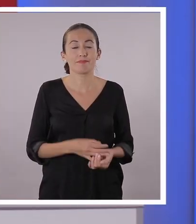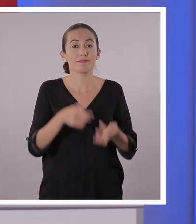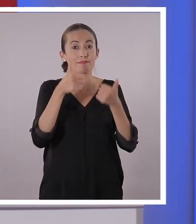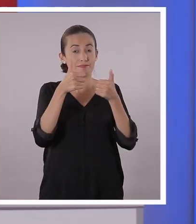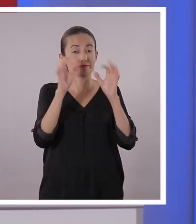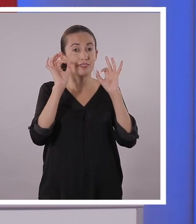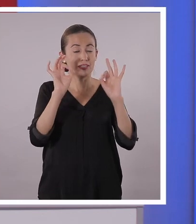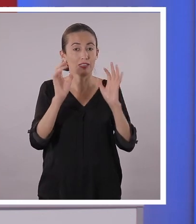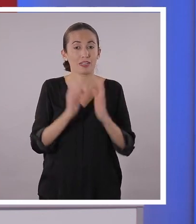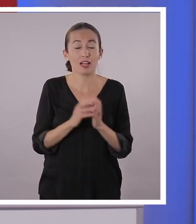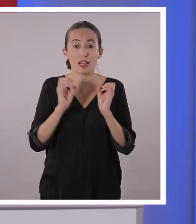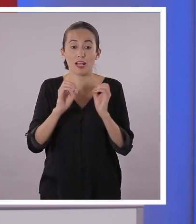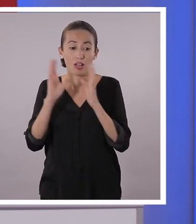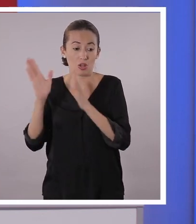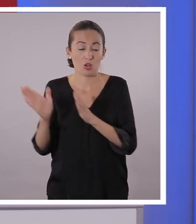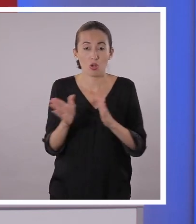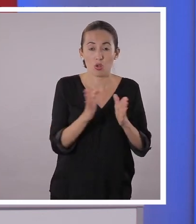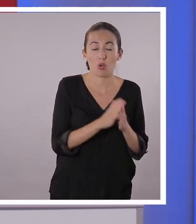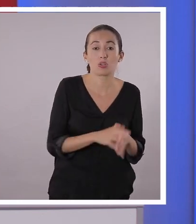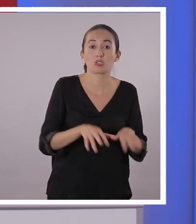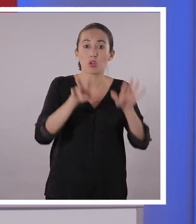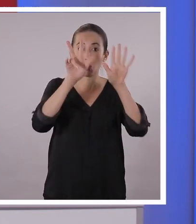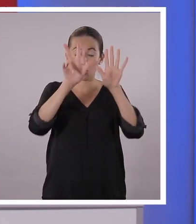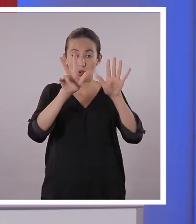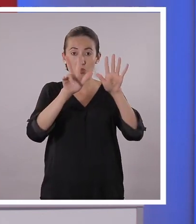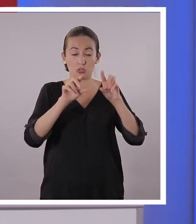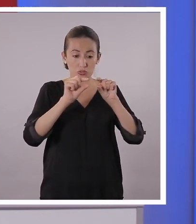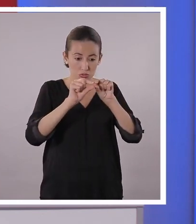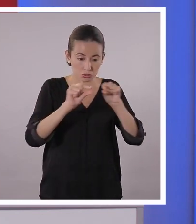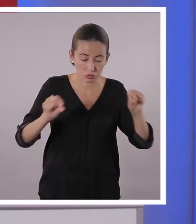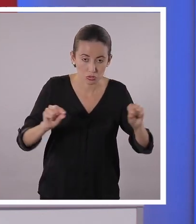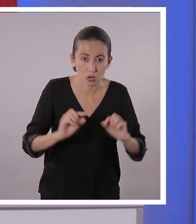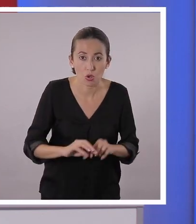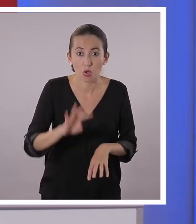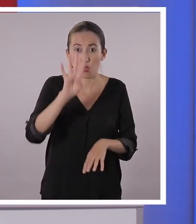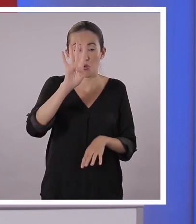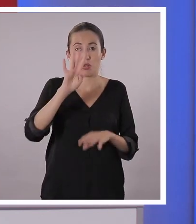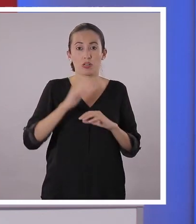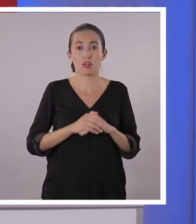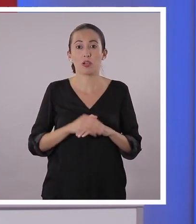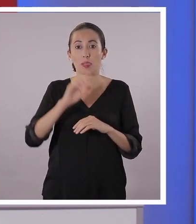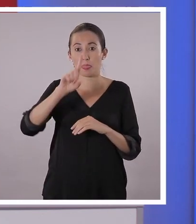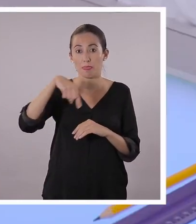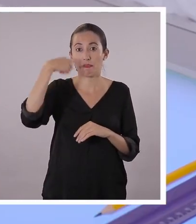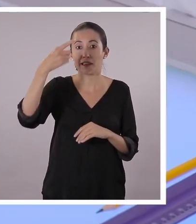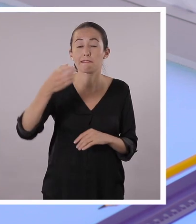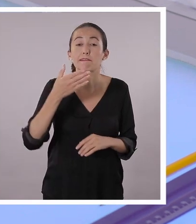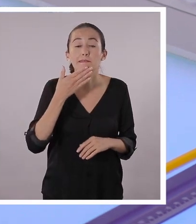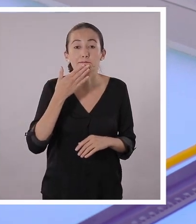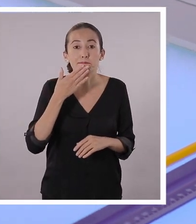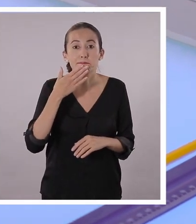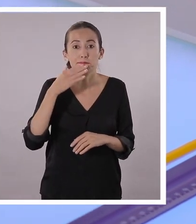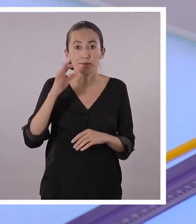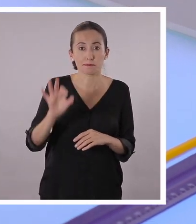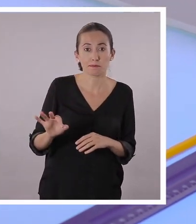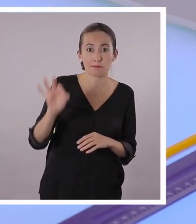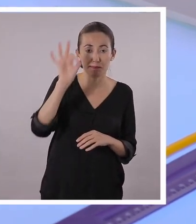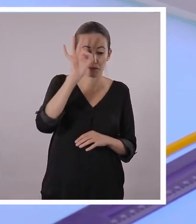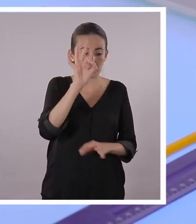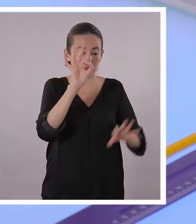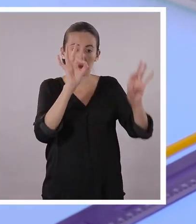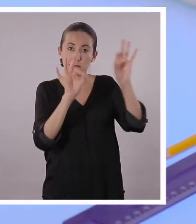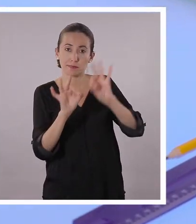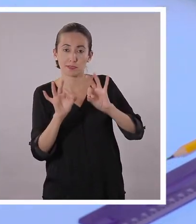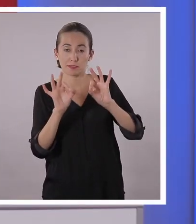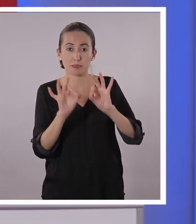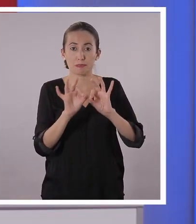Listo. Chicos y chicas, Nelly, entonces tenemos ya nuestros ocho palitos. Cuatro delgados y cuatro más gruesos. El siguiente paso es tomar cada uno